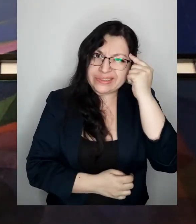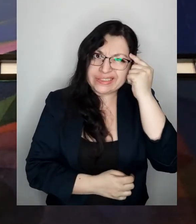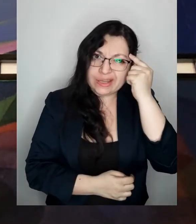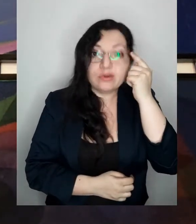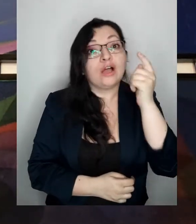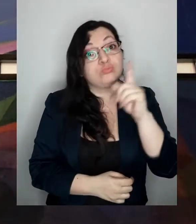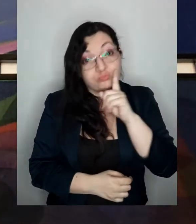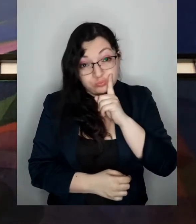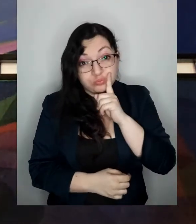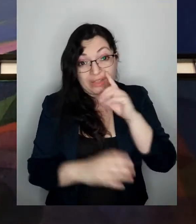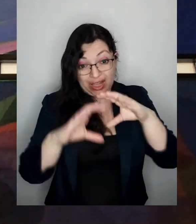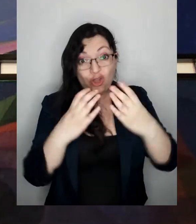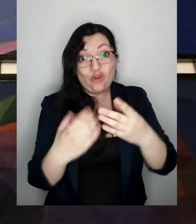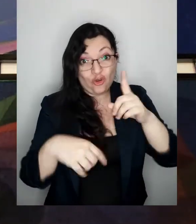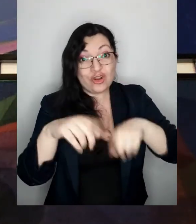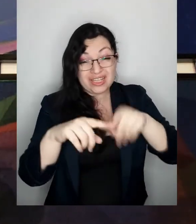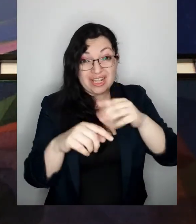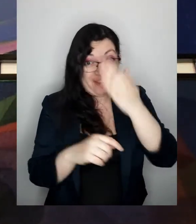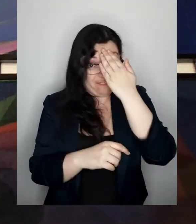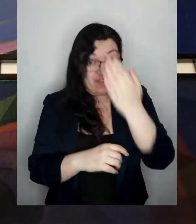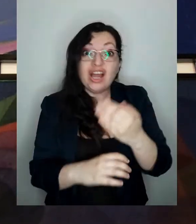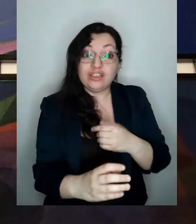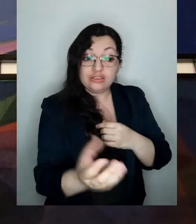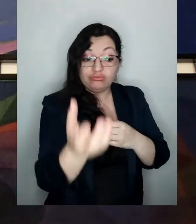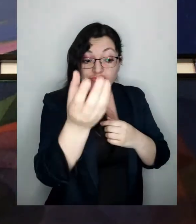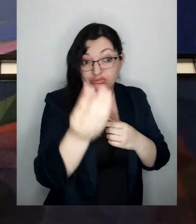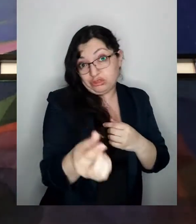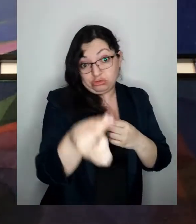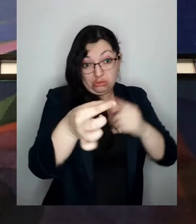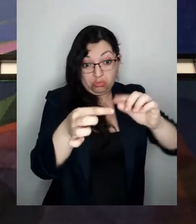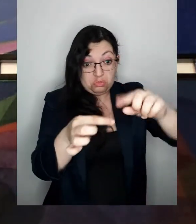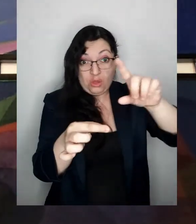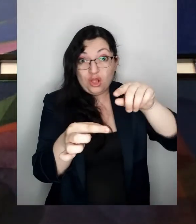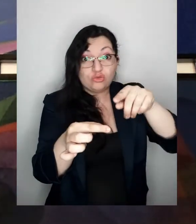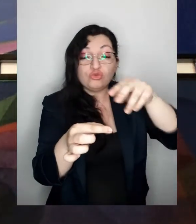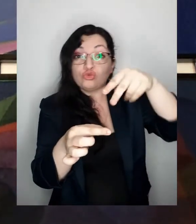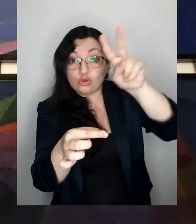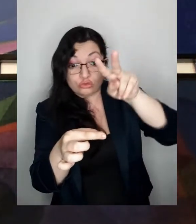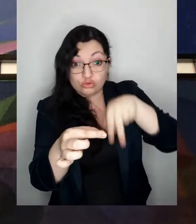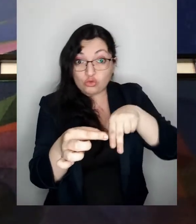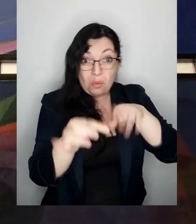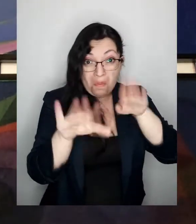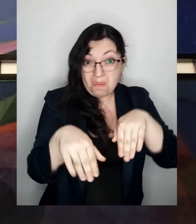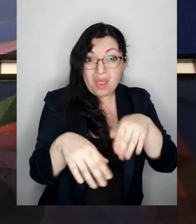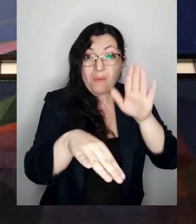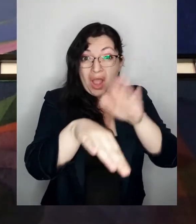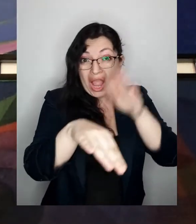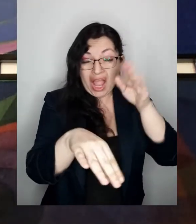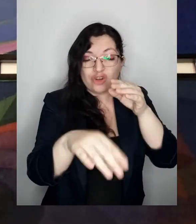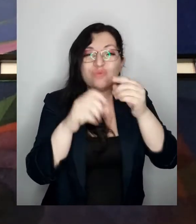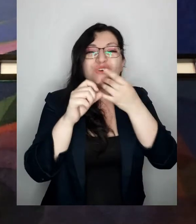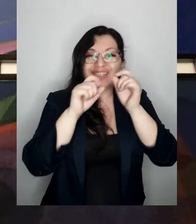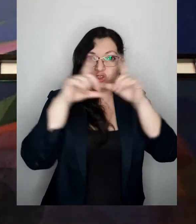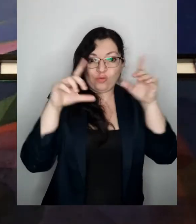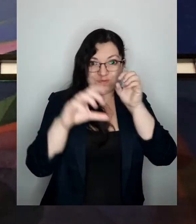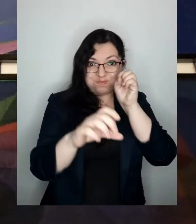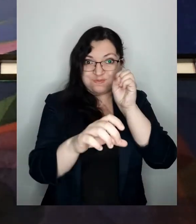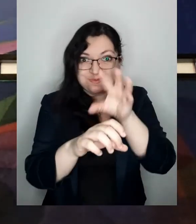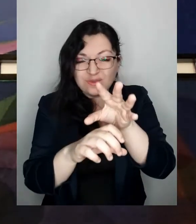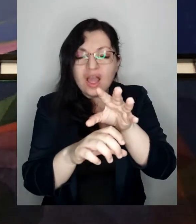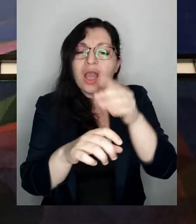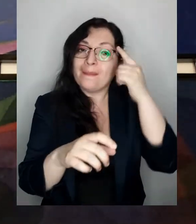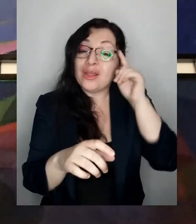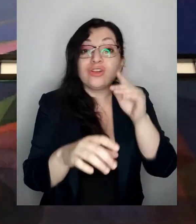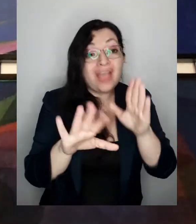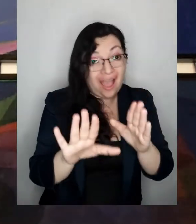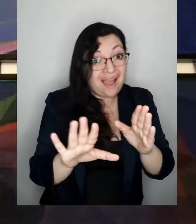la tierra enfrente el calor le llega igual al hemisferio norte y al hemisferio sur pero cuando ha pasado un cuarto de